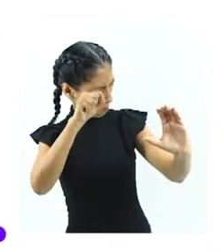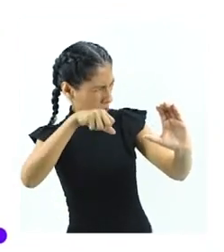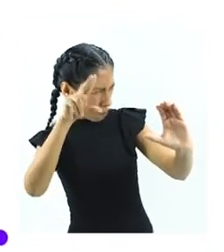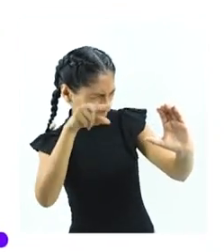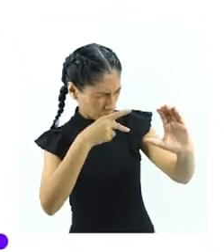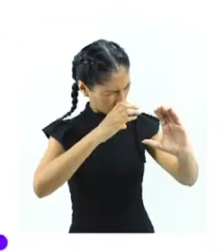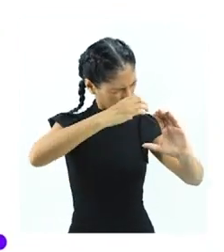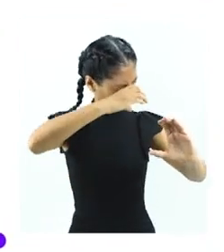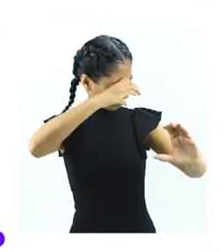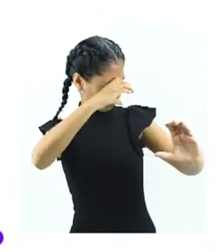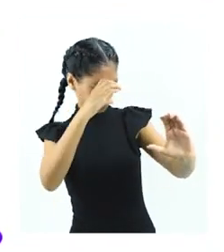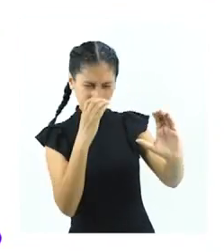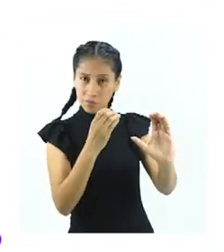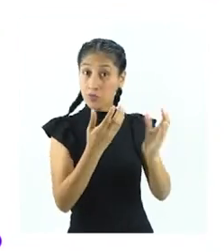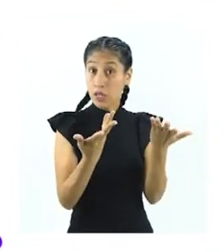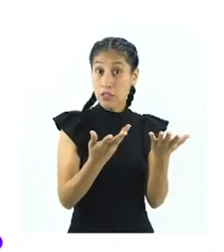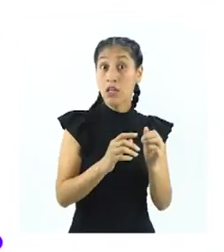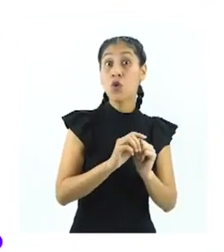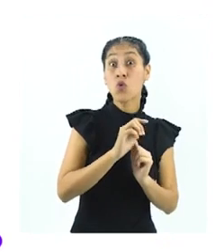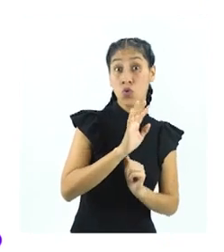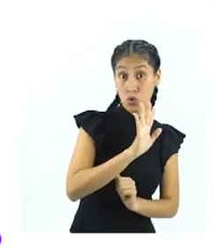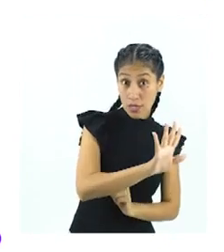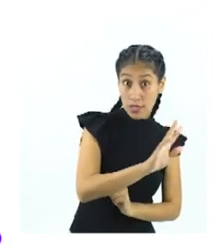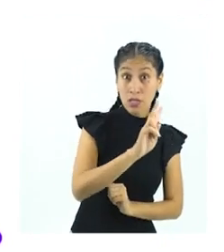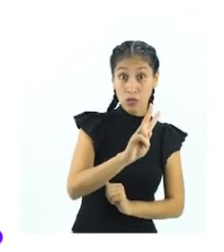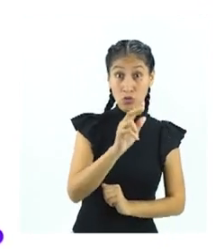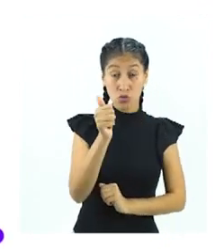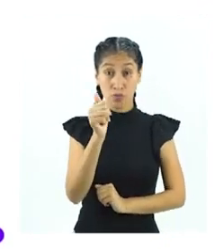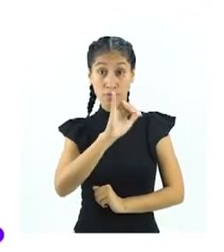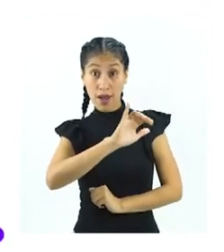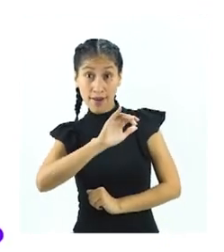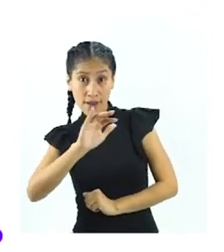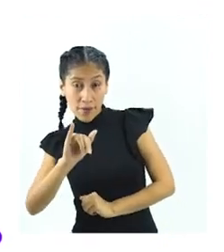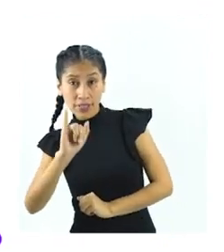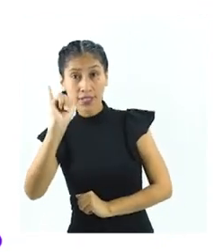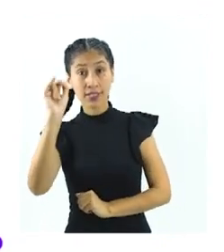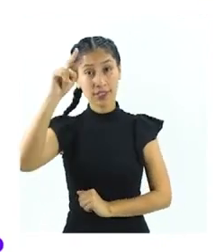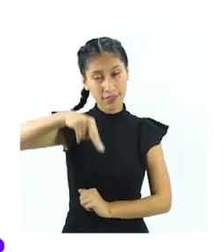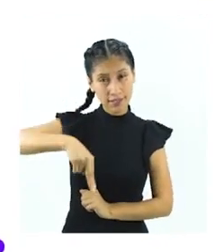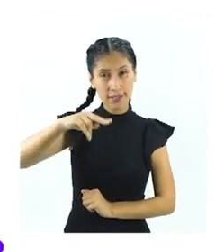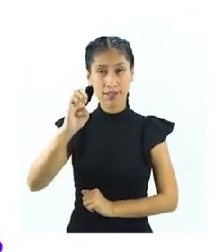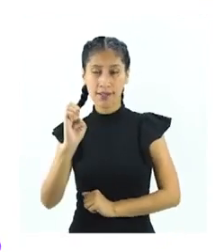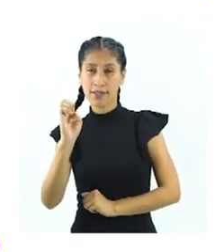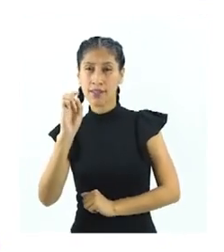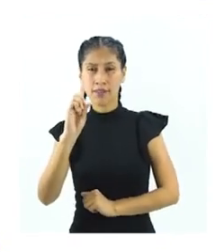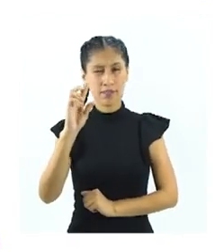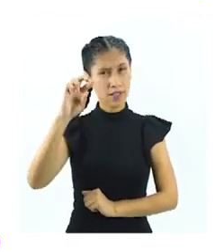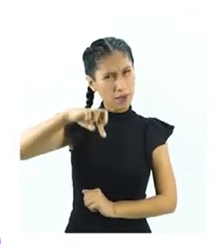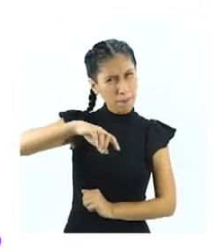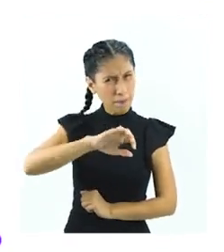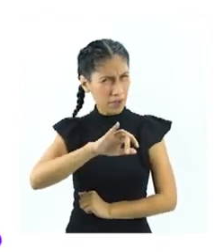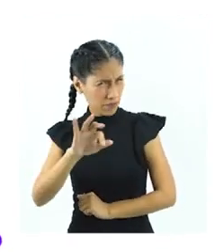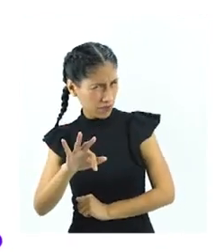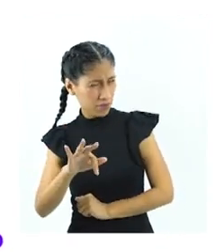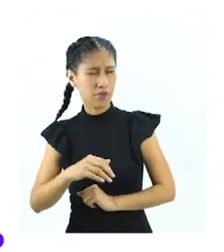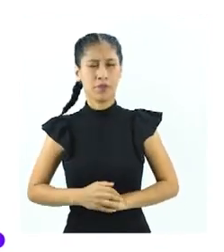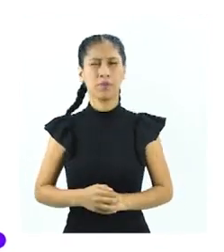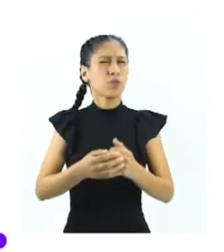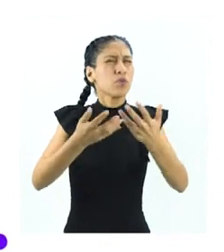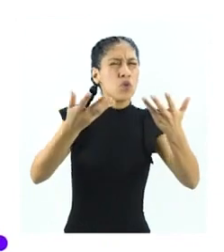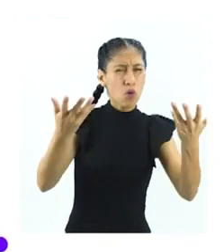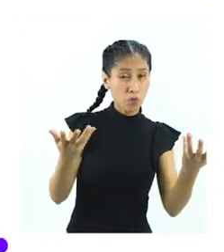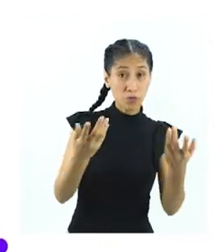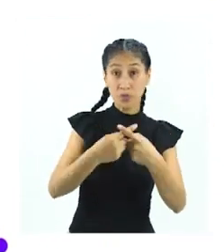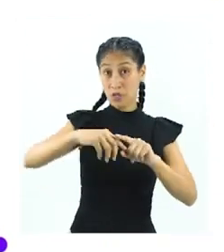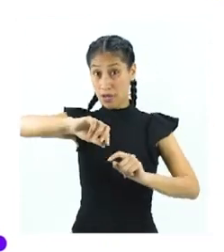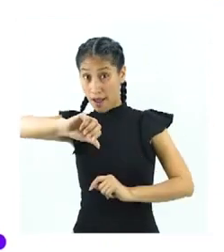en donde una de sus variables es independiente, es decir, causante del fenómeno o de su modificación,